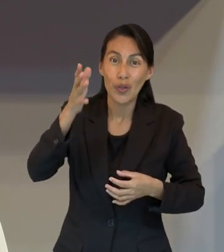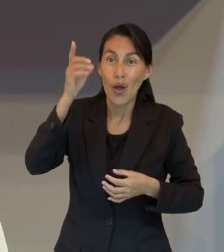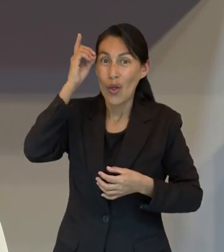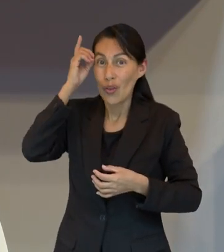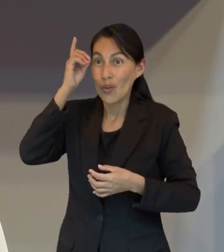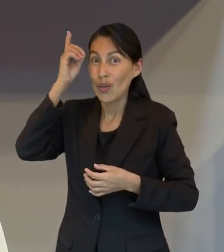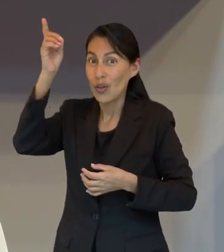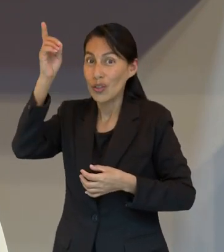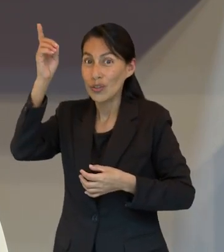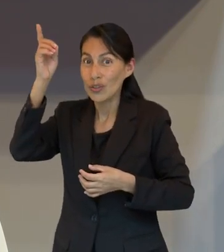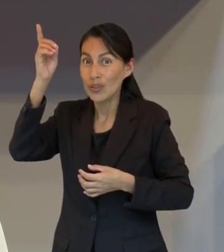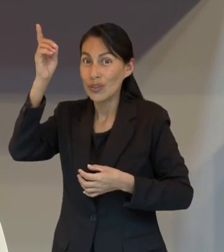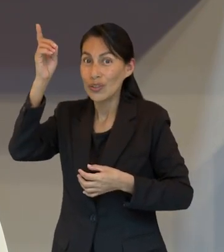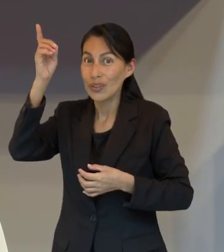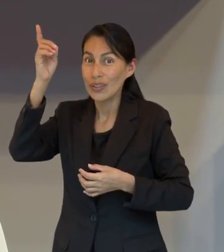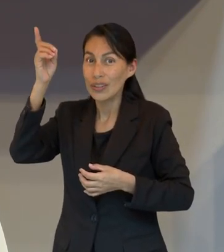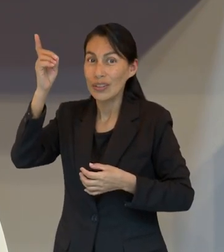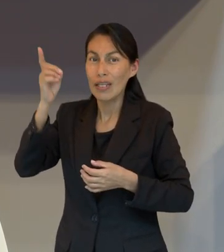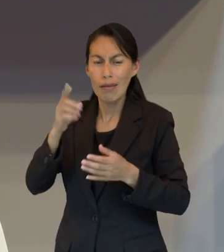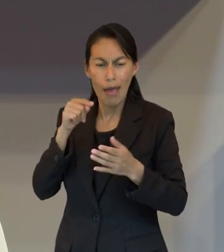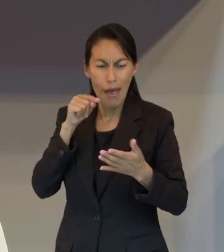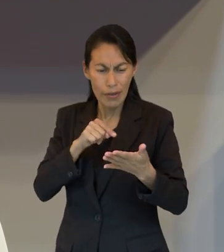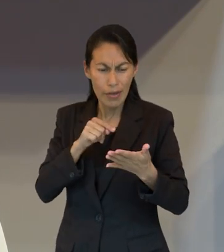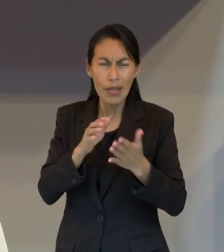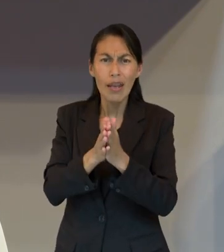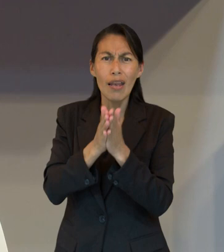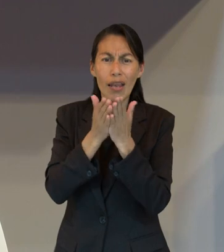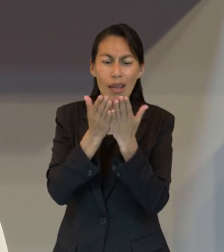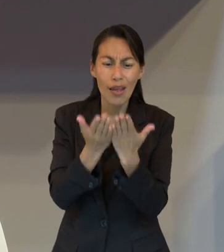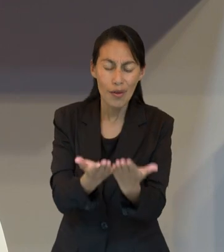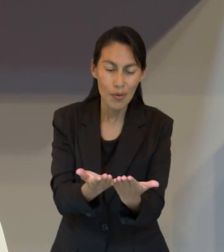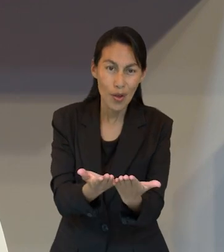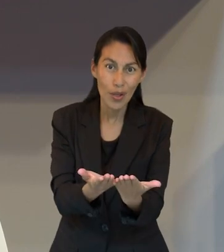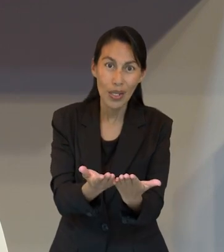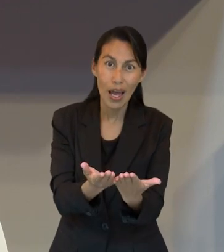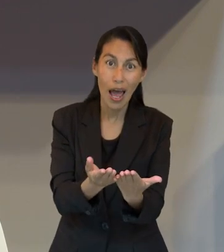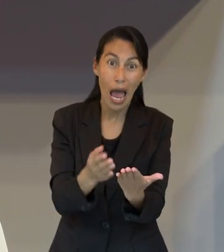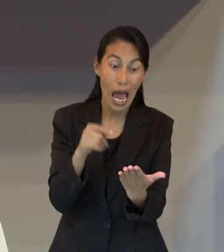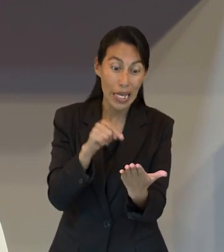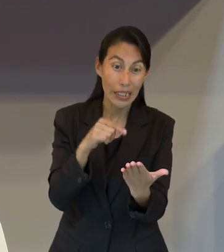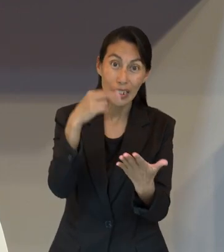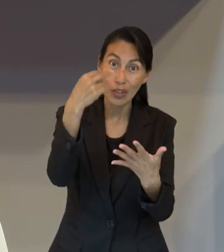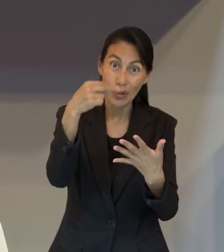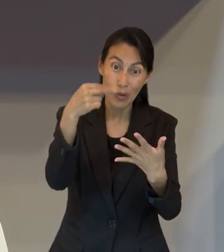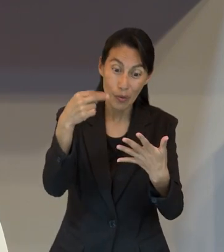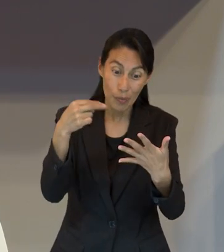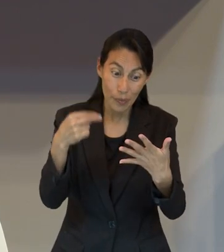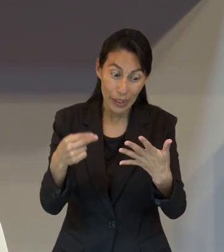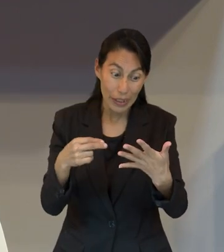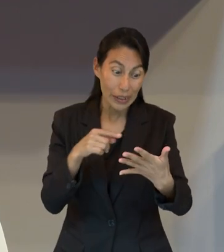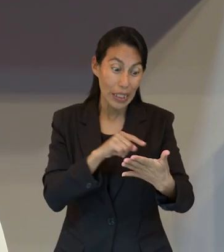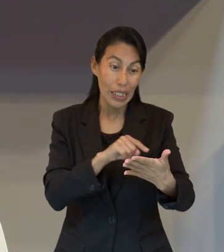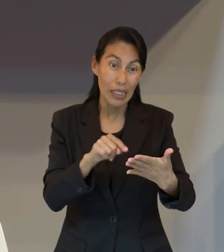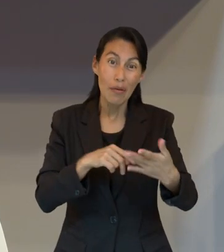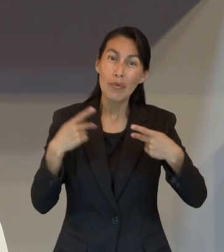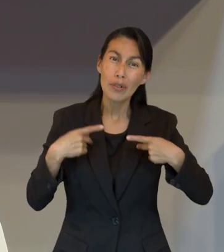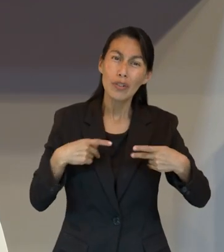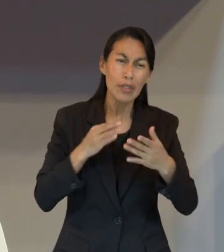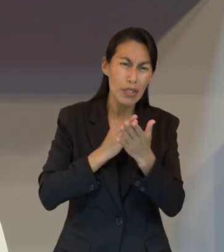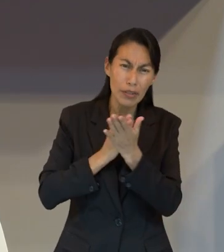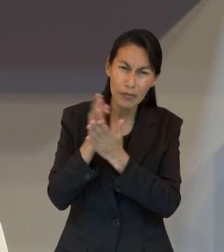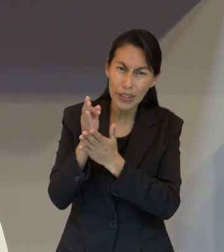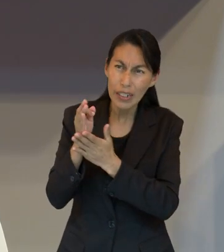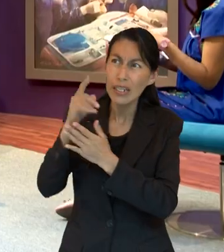futuro. Y es que Dios, el juez, preside y como el pastor dijo, se usan los libros. Los libros en los que